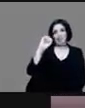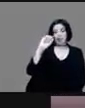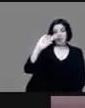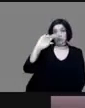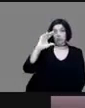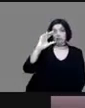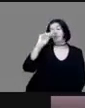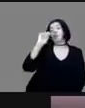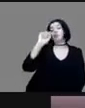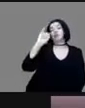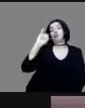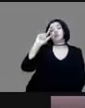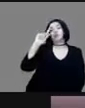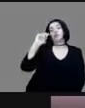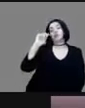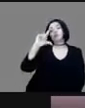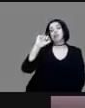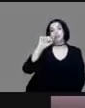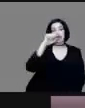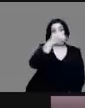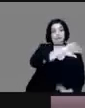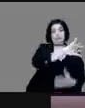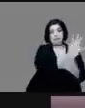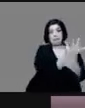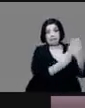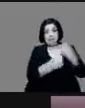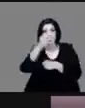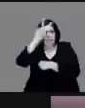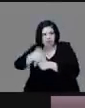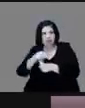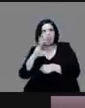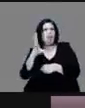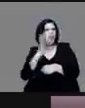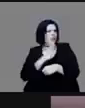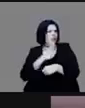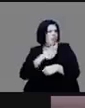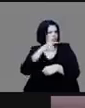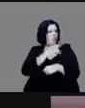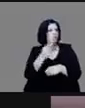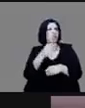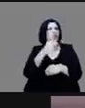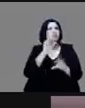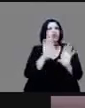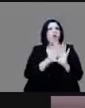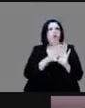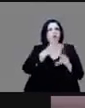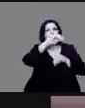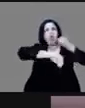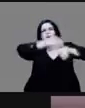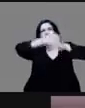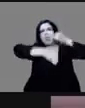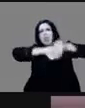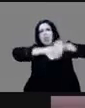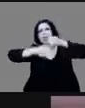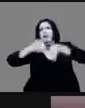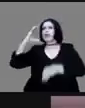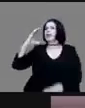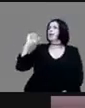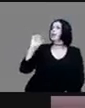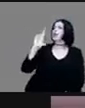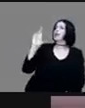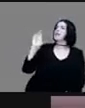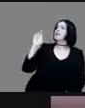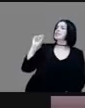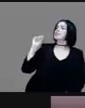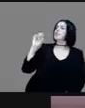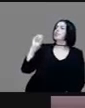españoles fabricaron unos carretones para salir de Tenochtitlan llamados ingenios. ¿Llamados qué? Ingenios, así